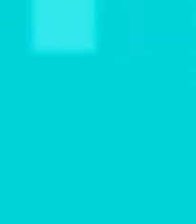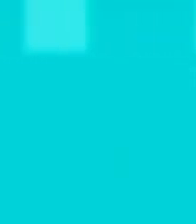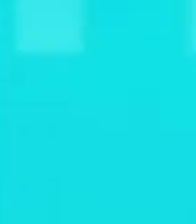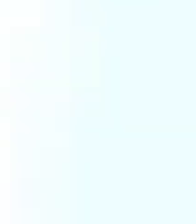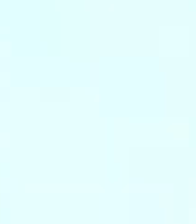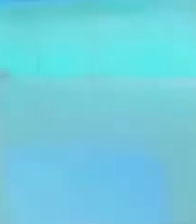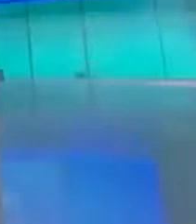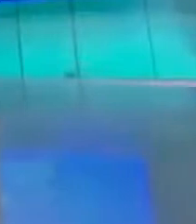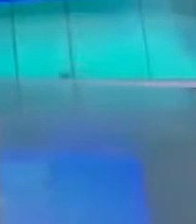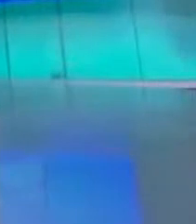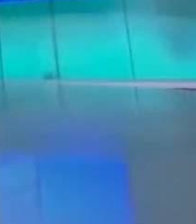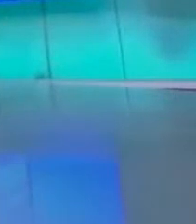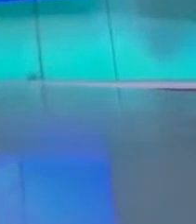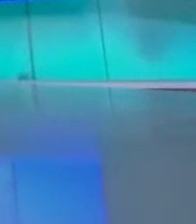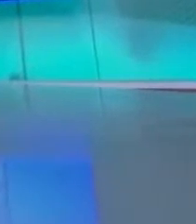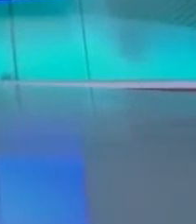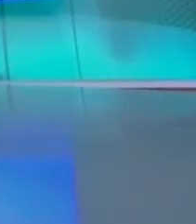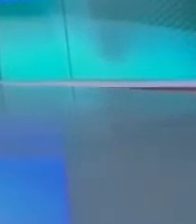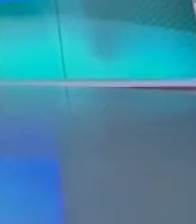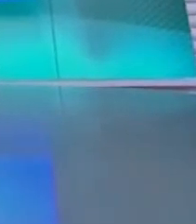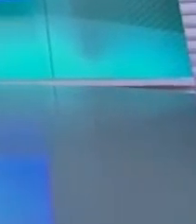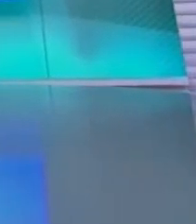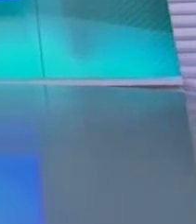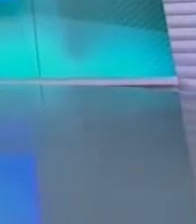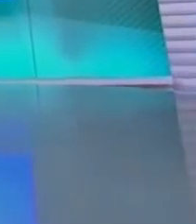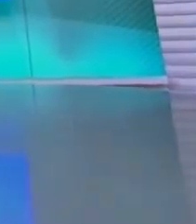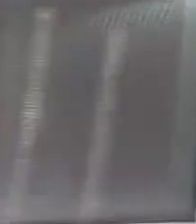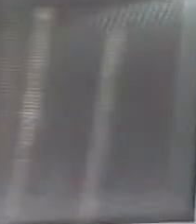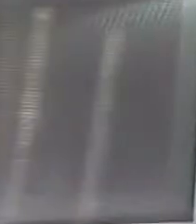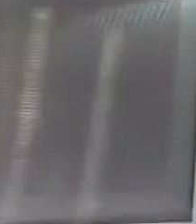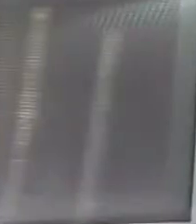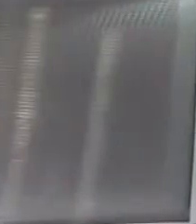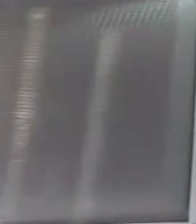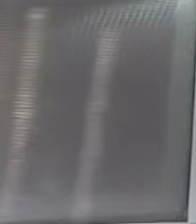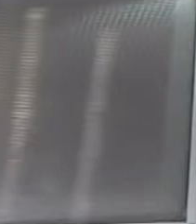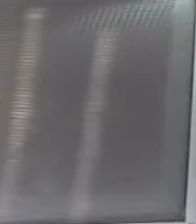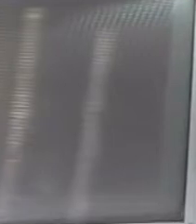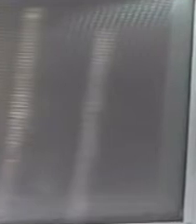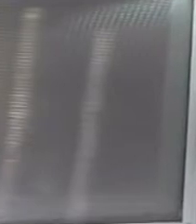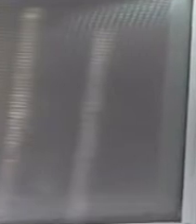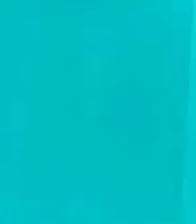Estamos viendo TV Perú Noticias, edición noche.